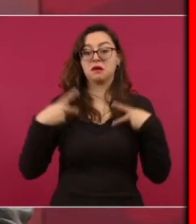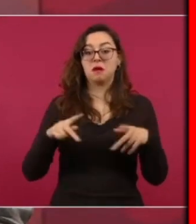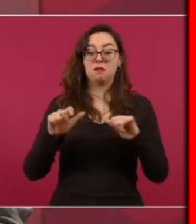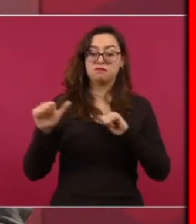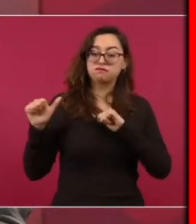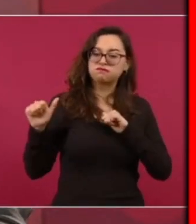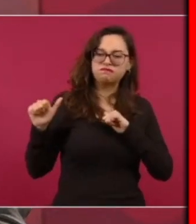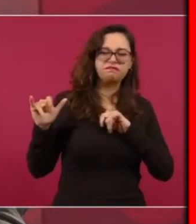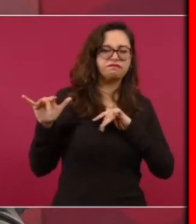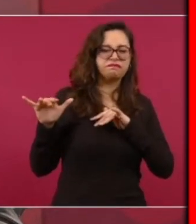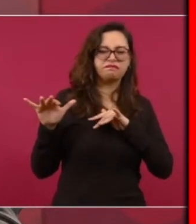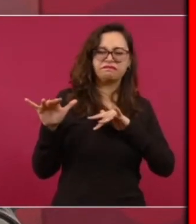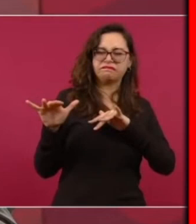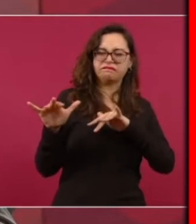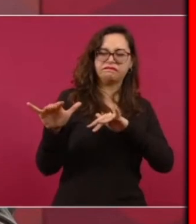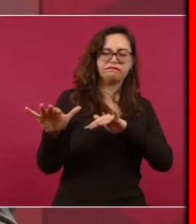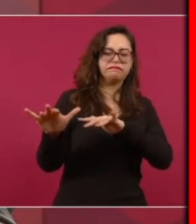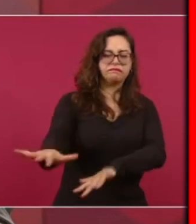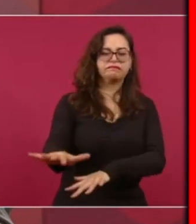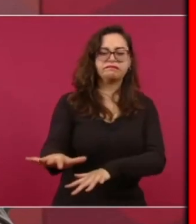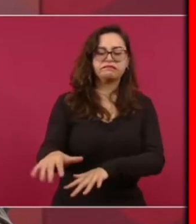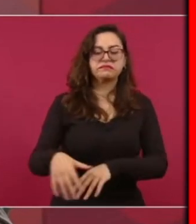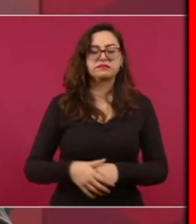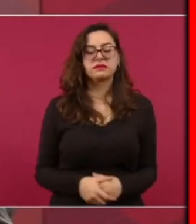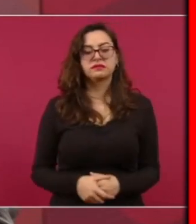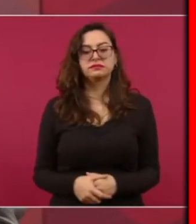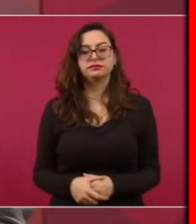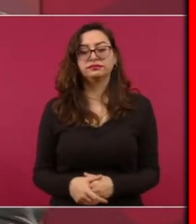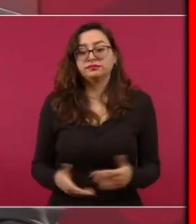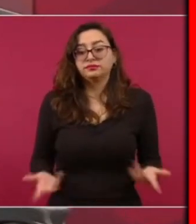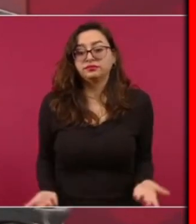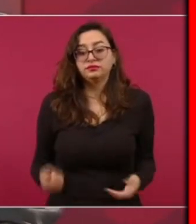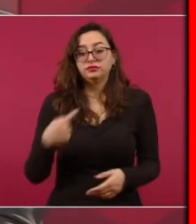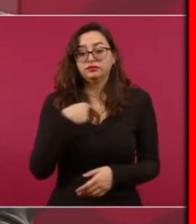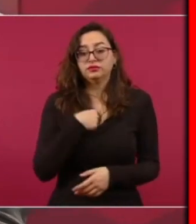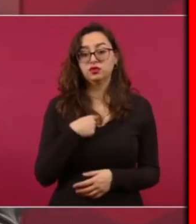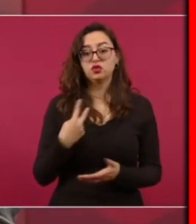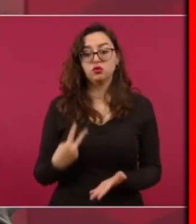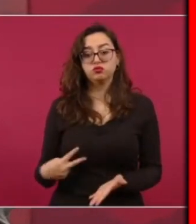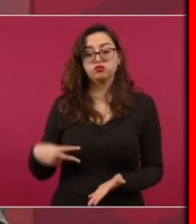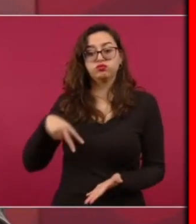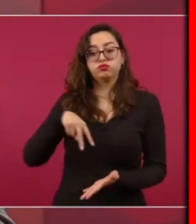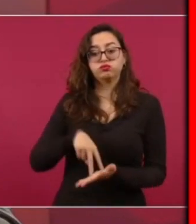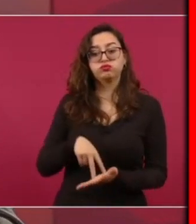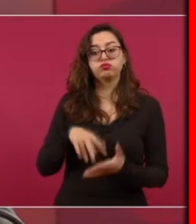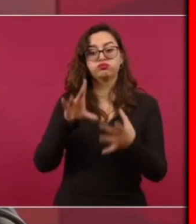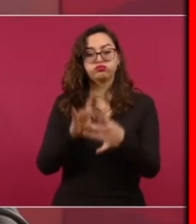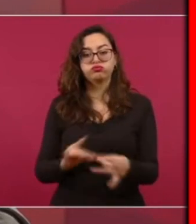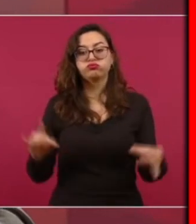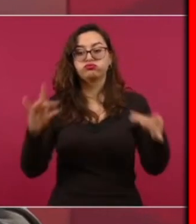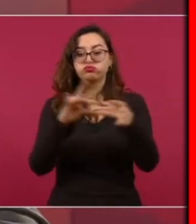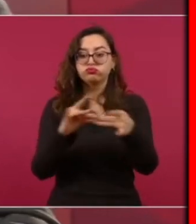En mi intervención Fue cuando dije Vamos ganando la batalla